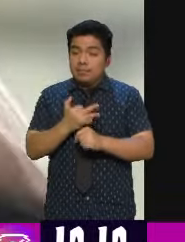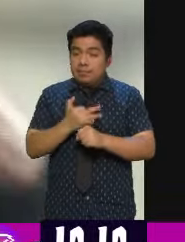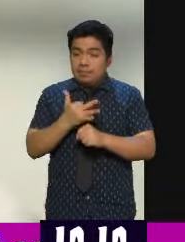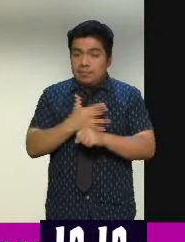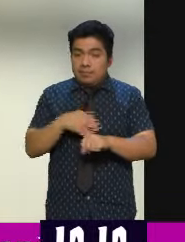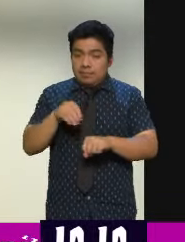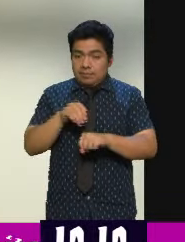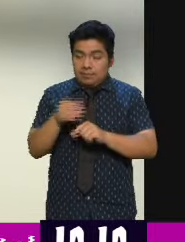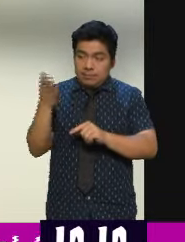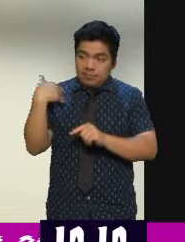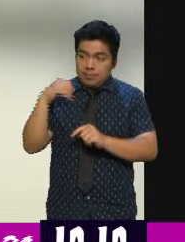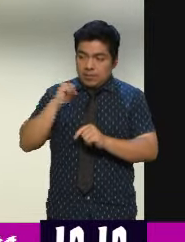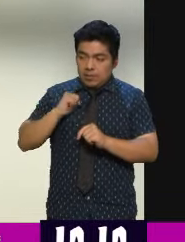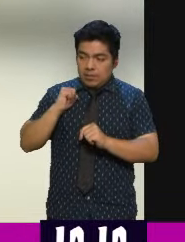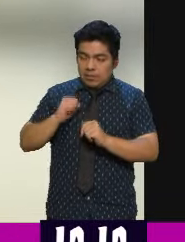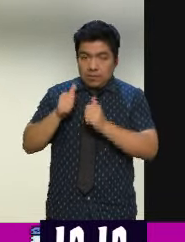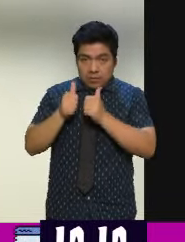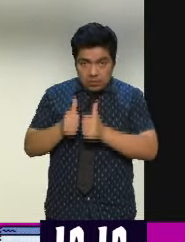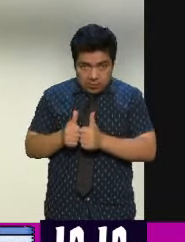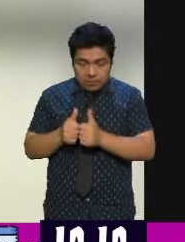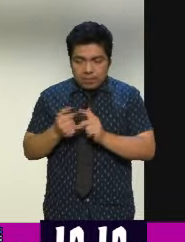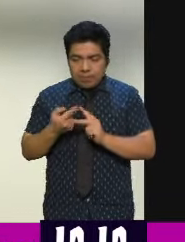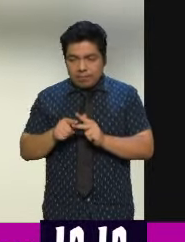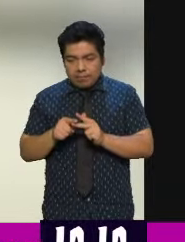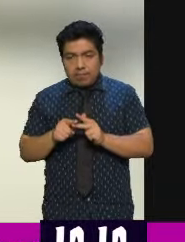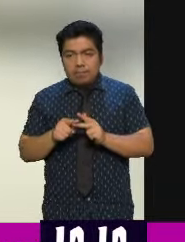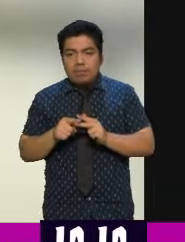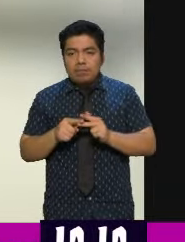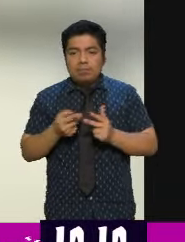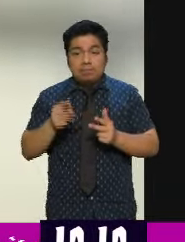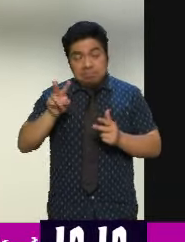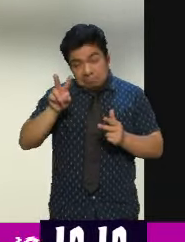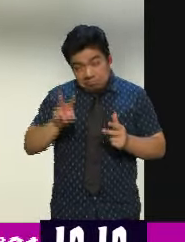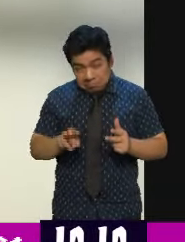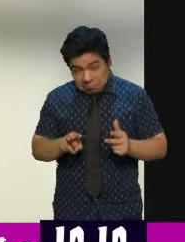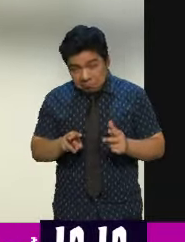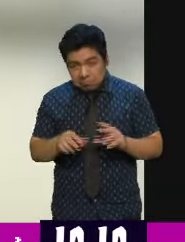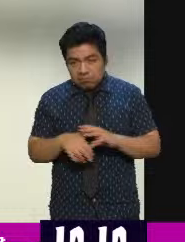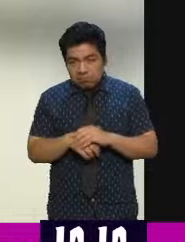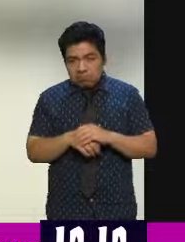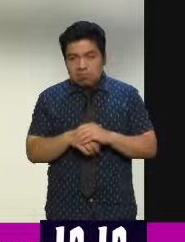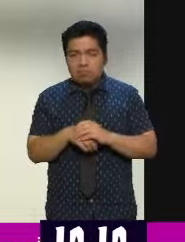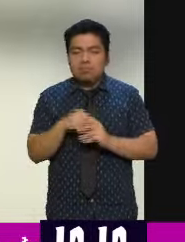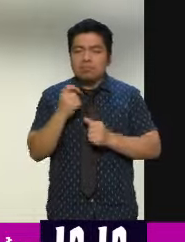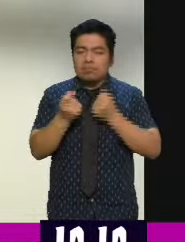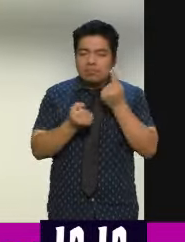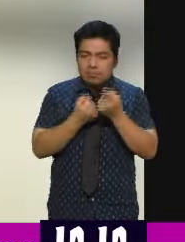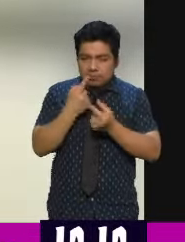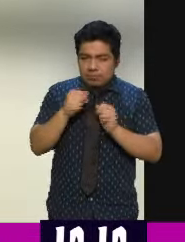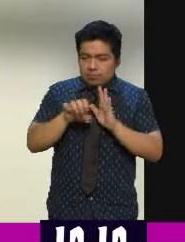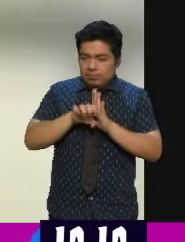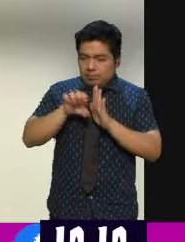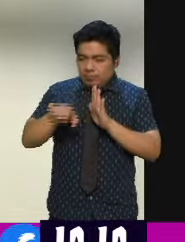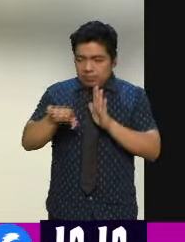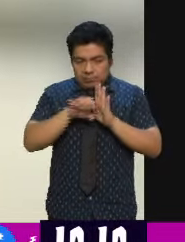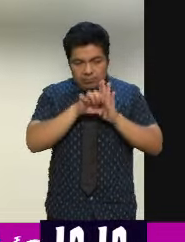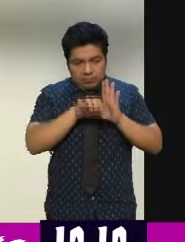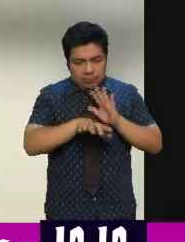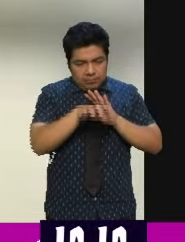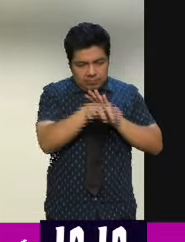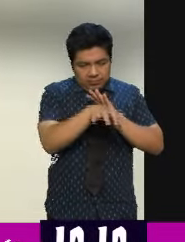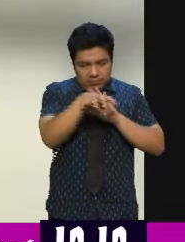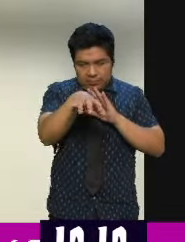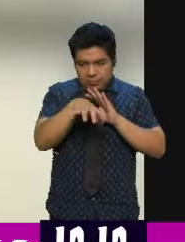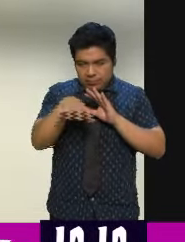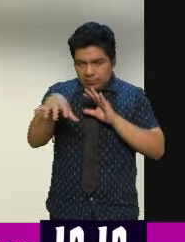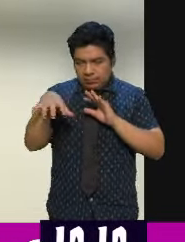al principio del siglo pasado Henry Ford, la realidad es que vimos algunos ejemplos por sectores en la